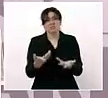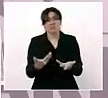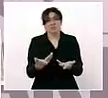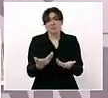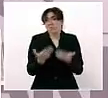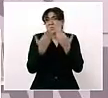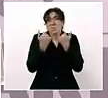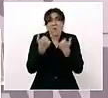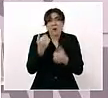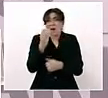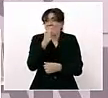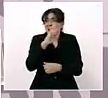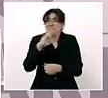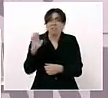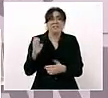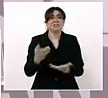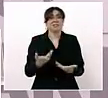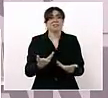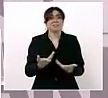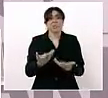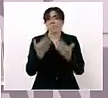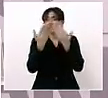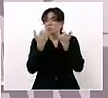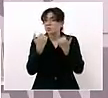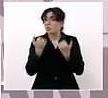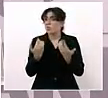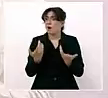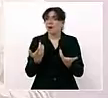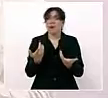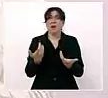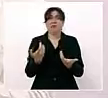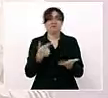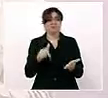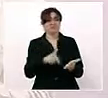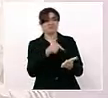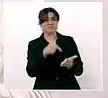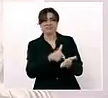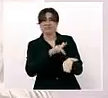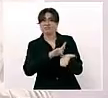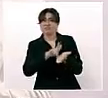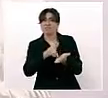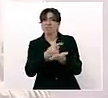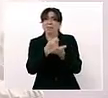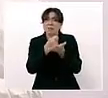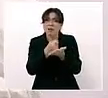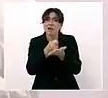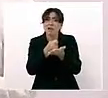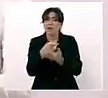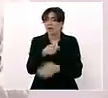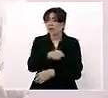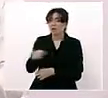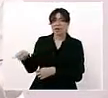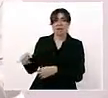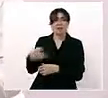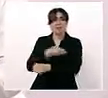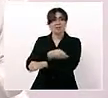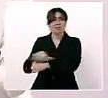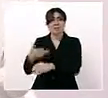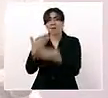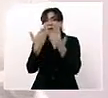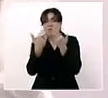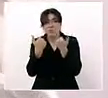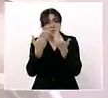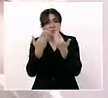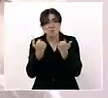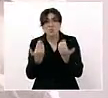rehabilitación, no tienen recursos económicos las familias, pues esa discapacidad leve